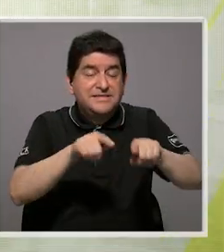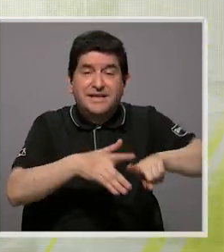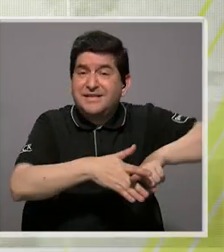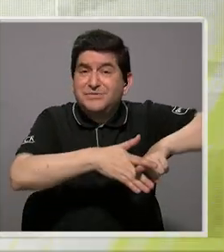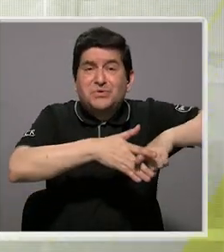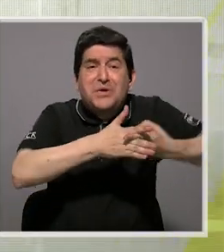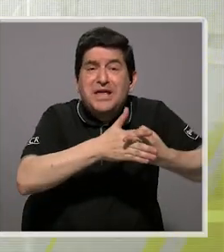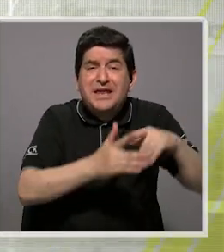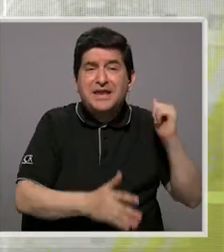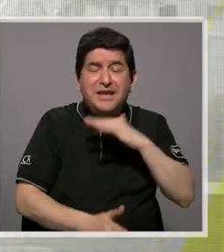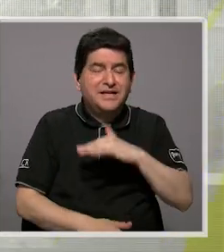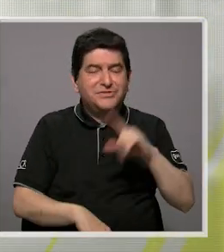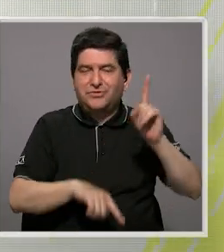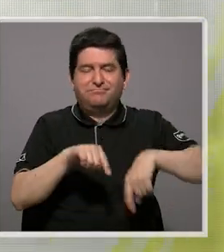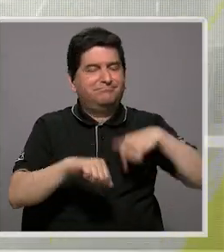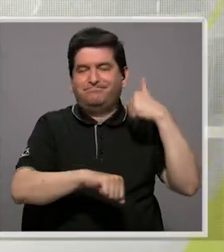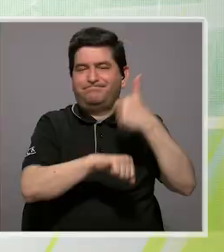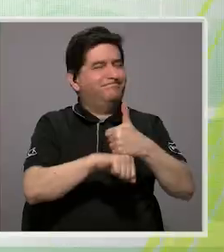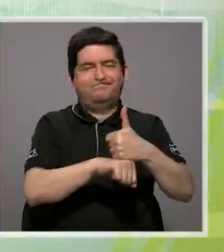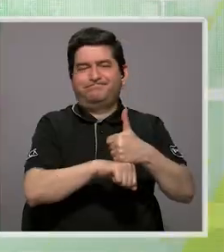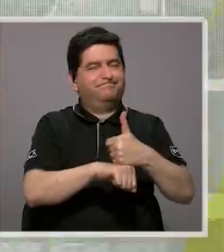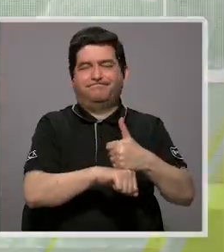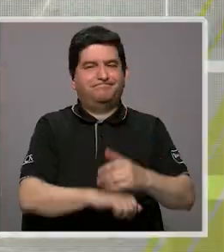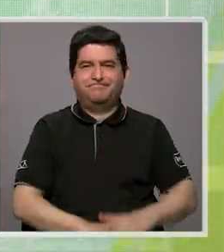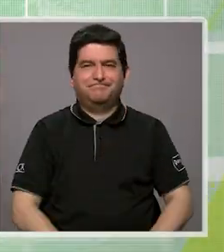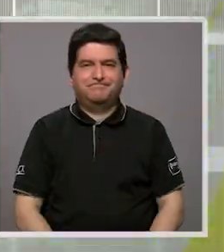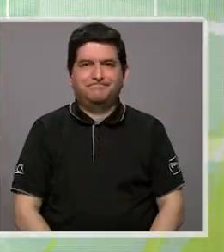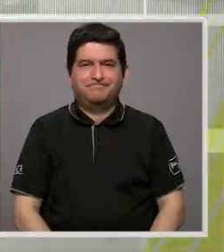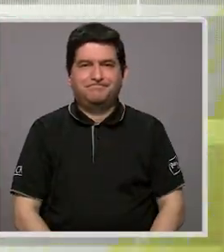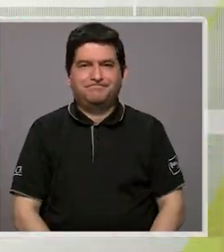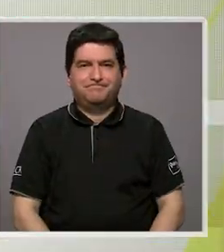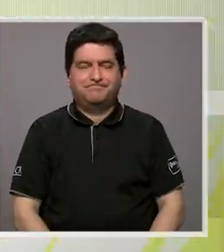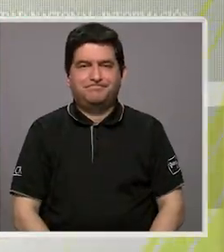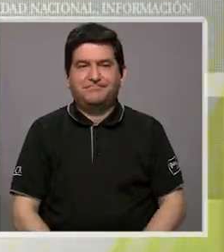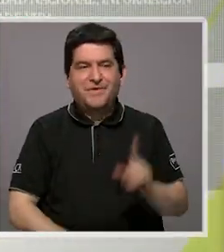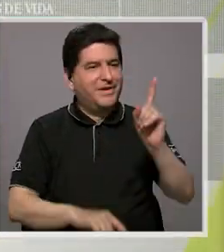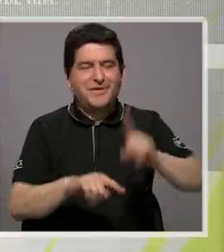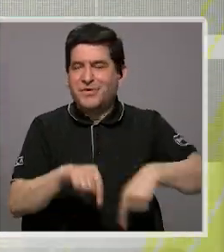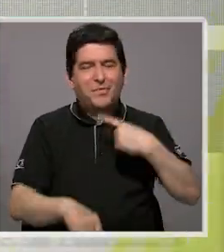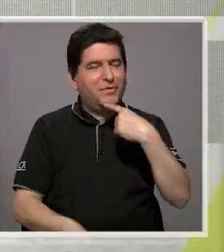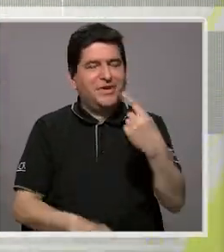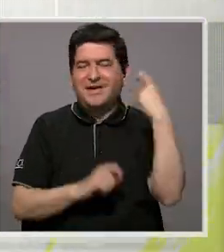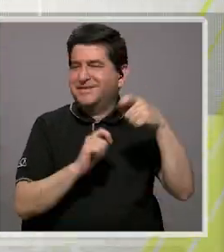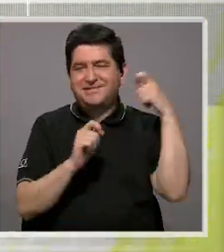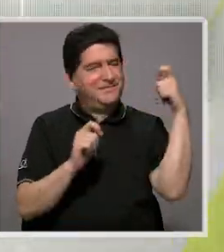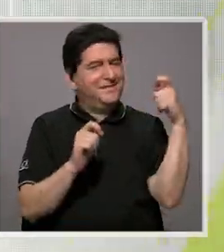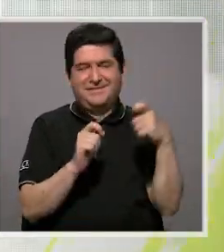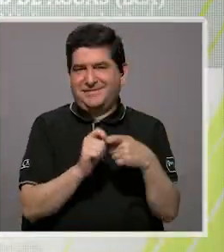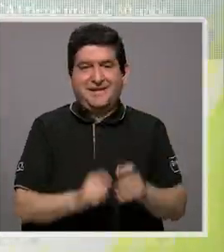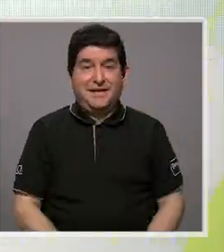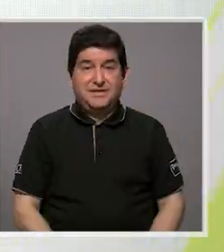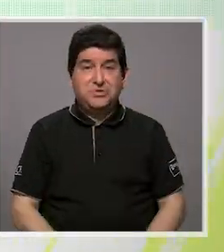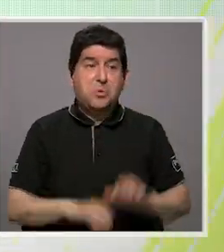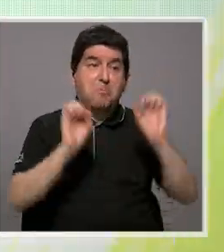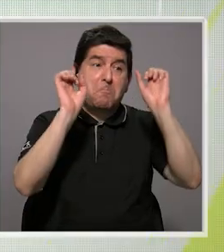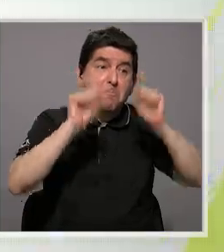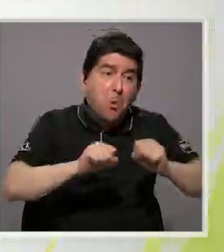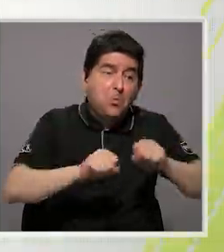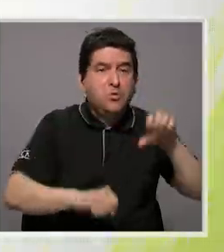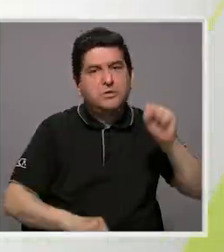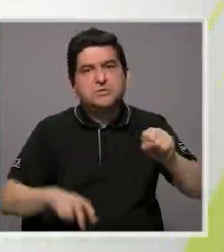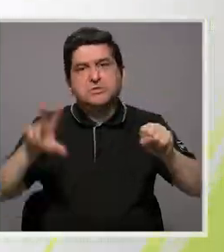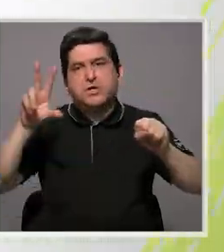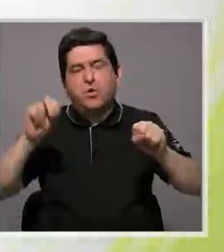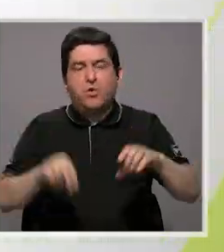fuente de esa contaminación, entonces no podría decirle exactamente si pudo